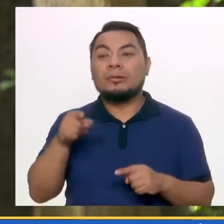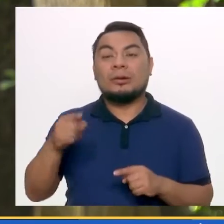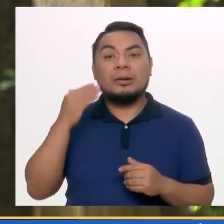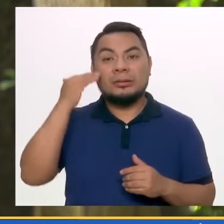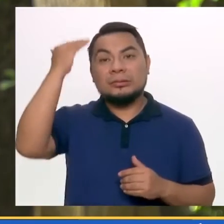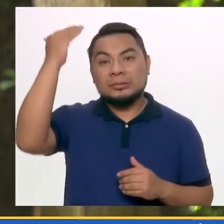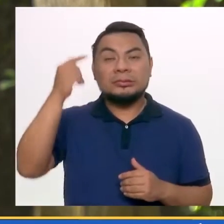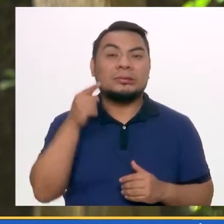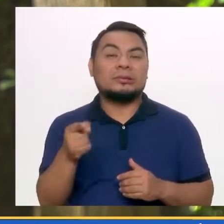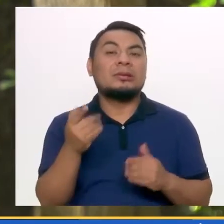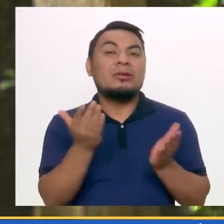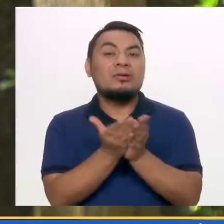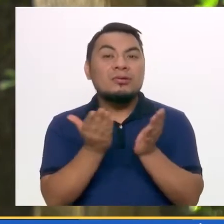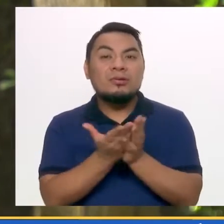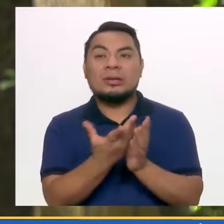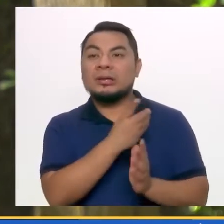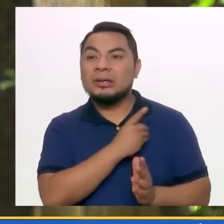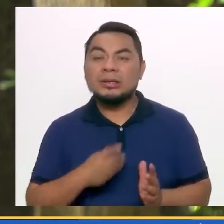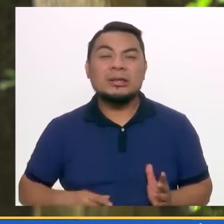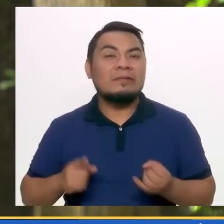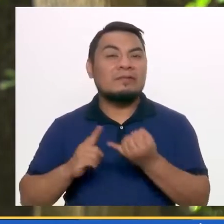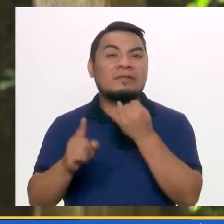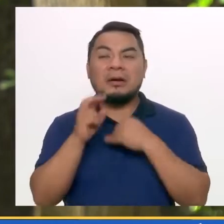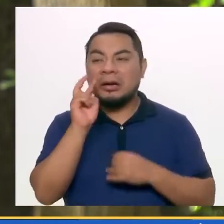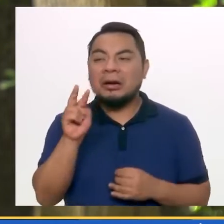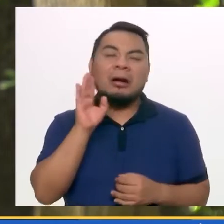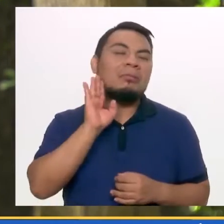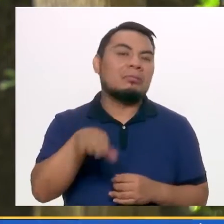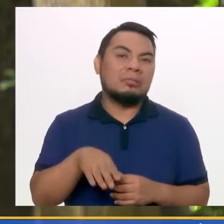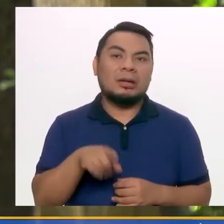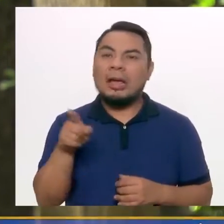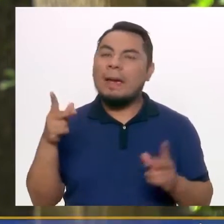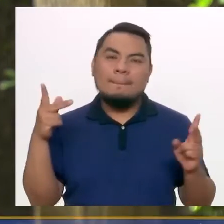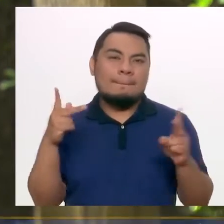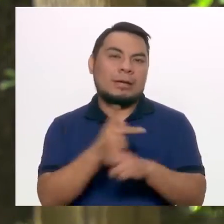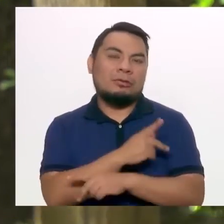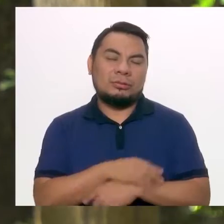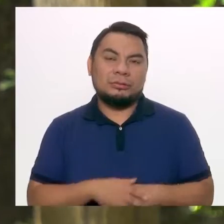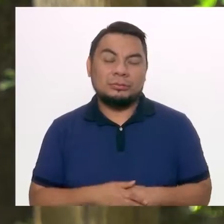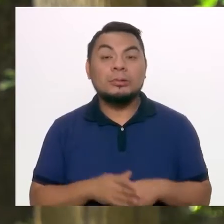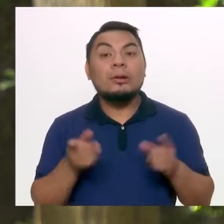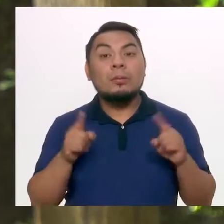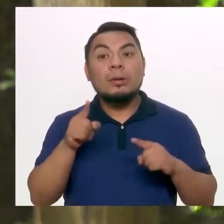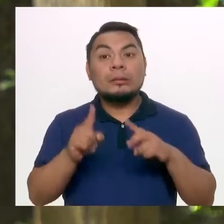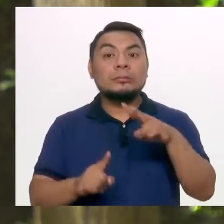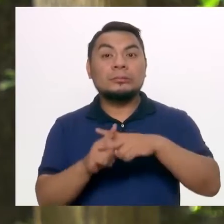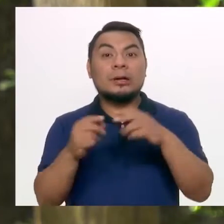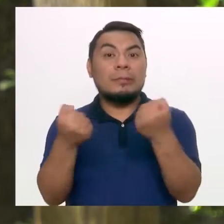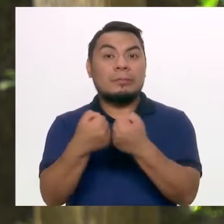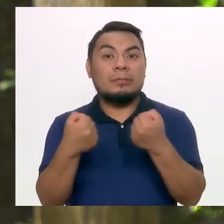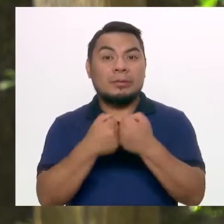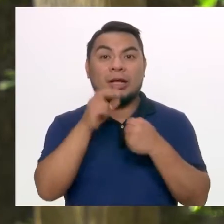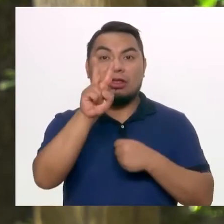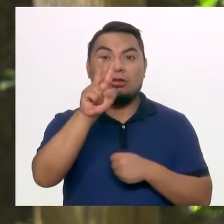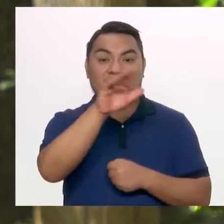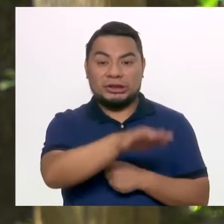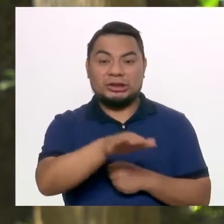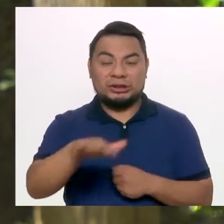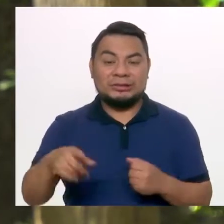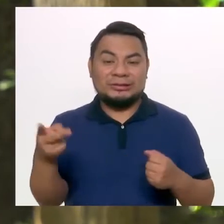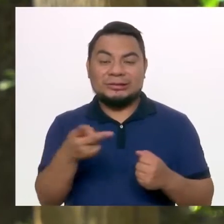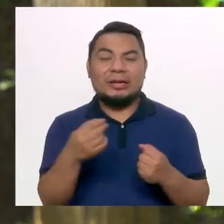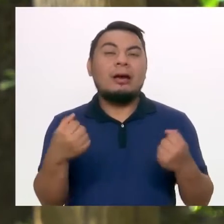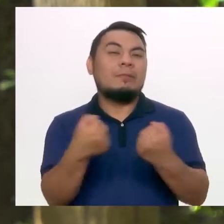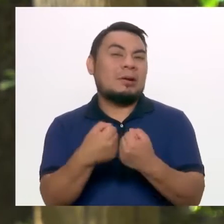las instituciones no nos ocupamos al respecto. Entonces, si es que ocurriera una pelea entre dos niños,